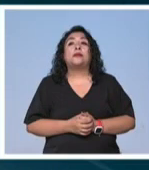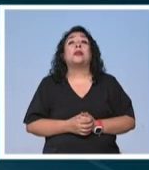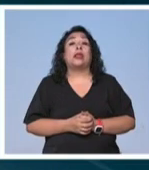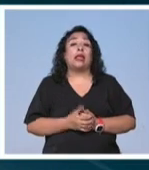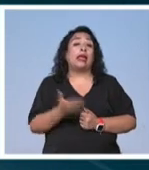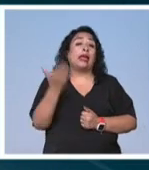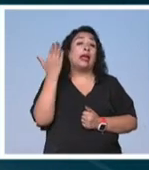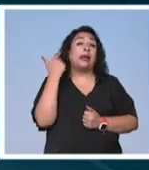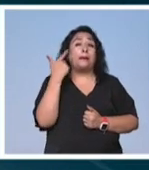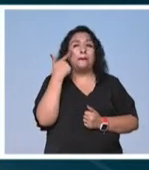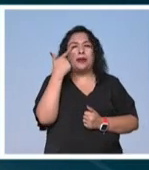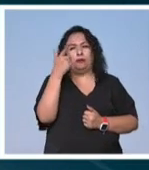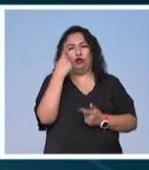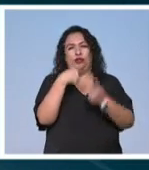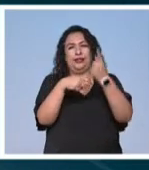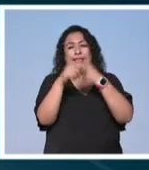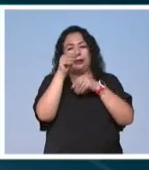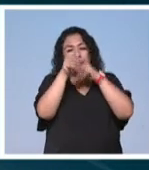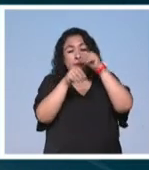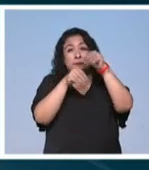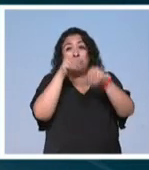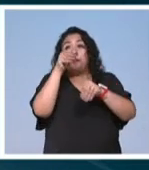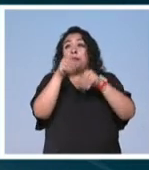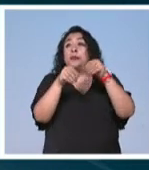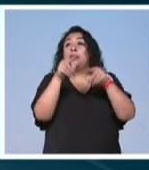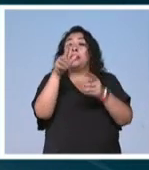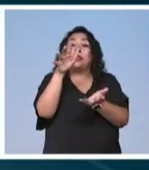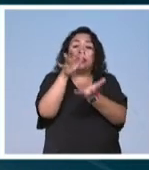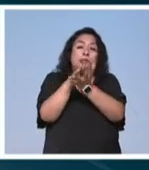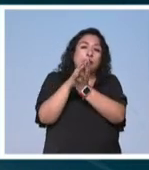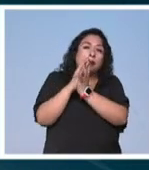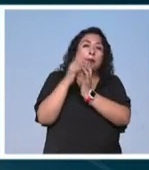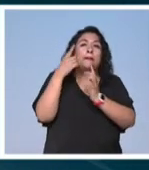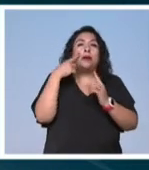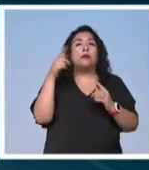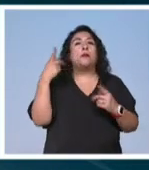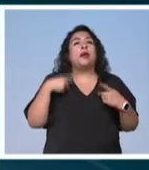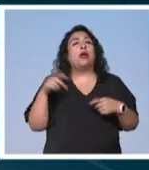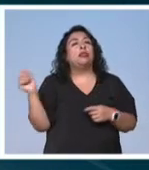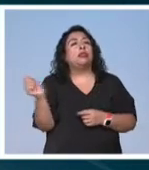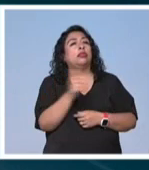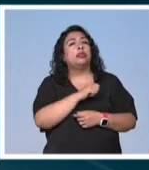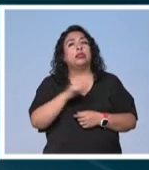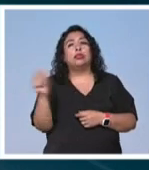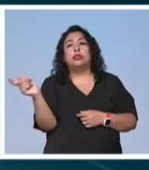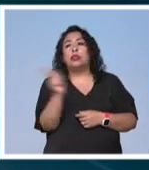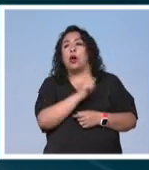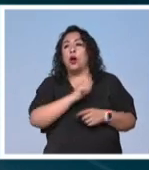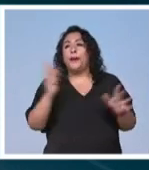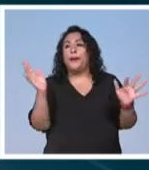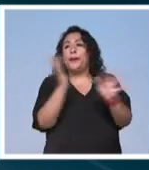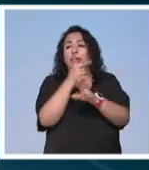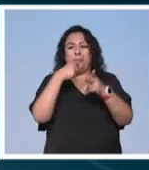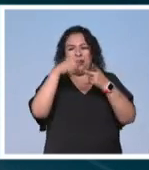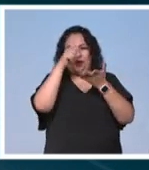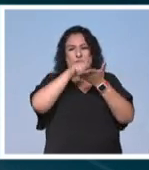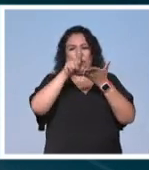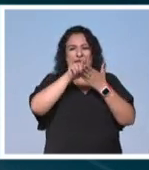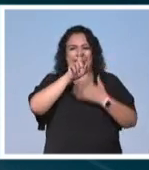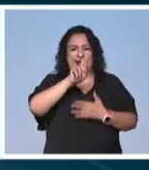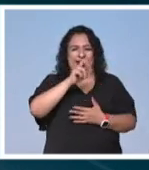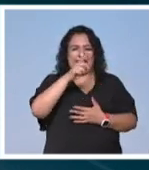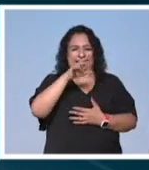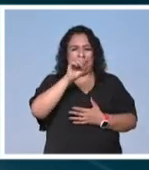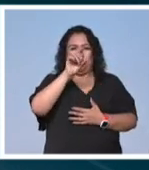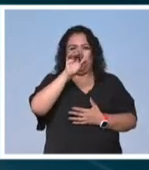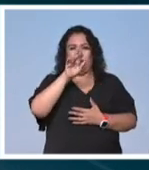Desde el escaparate de una tienda, la torta de pan contempla el ir y venir de la gente. Así comienza el cuento de Ricardo Flores Bagón que fue